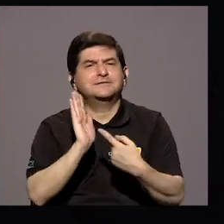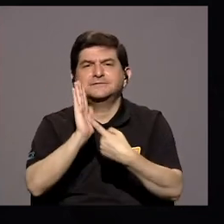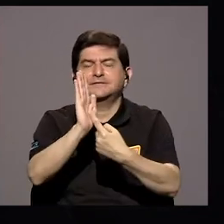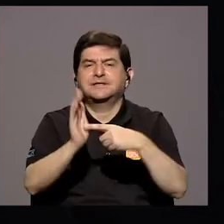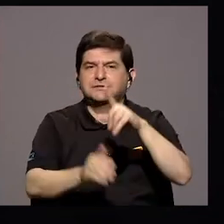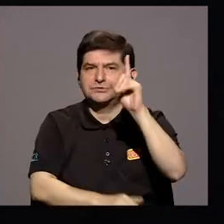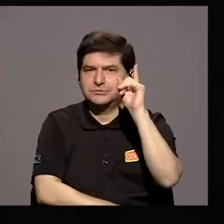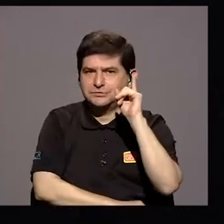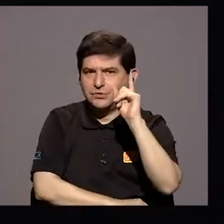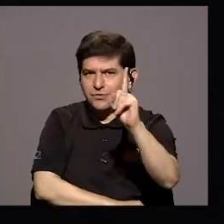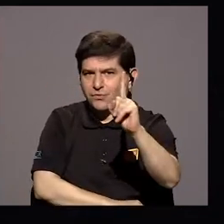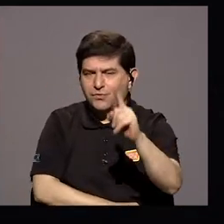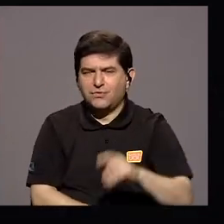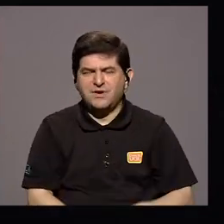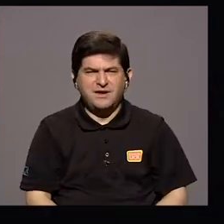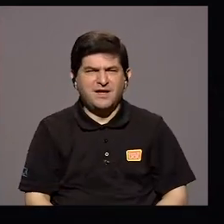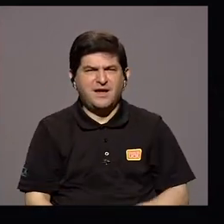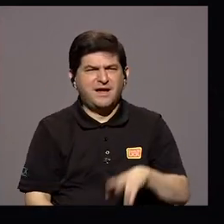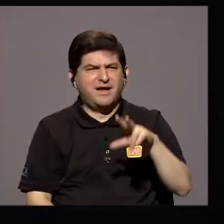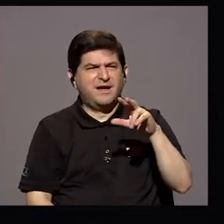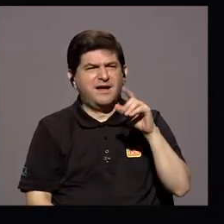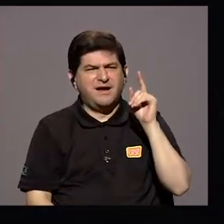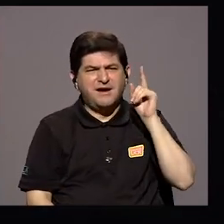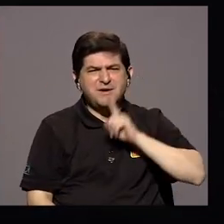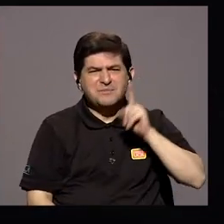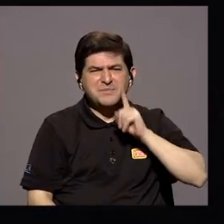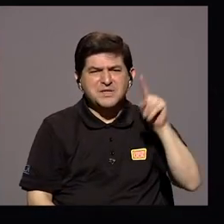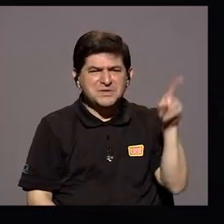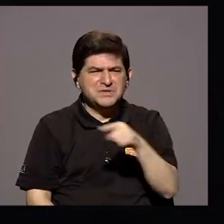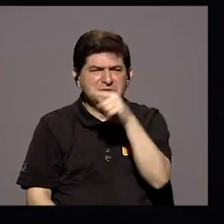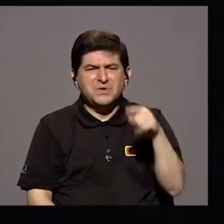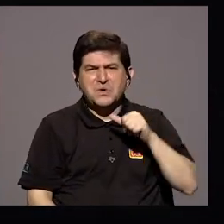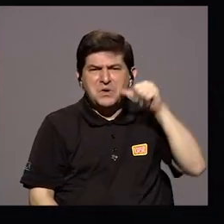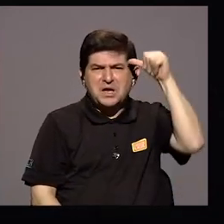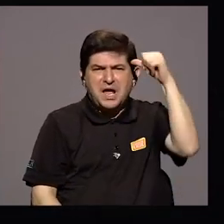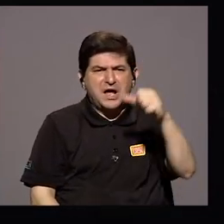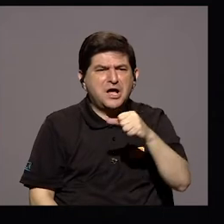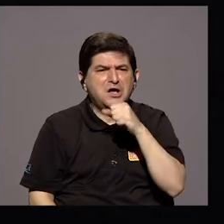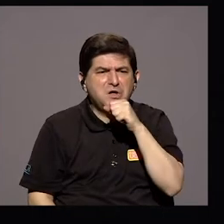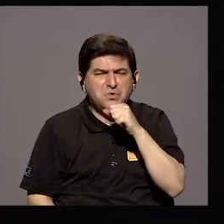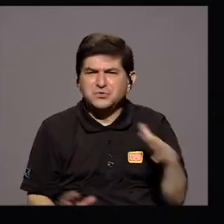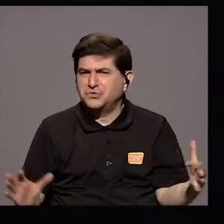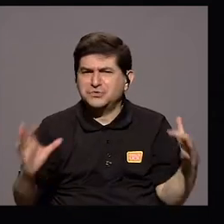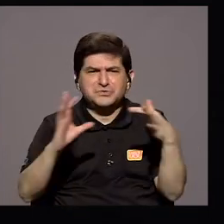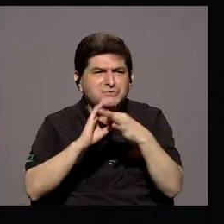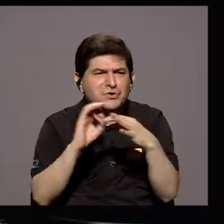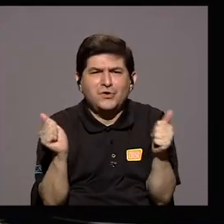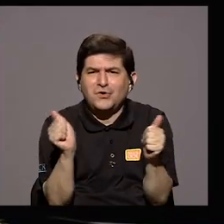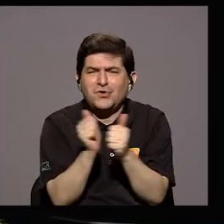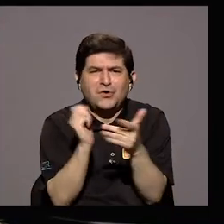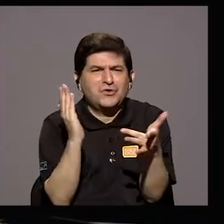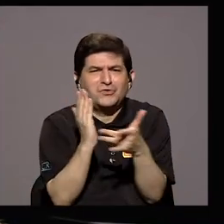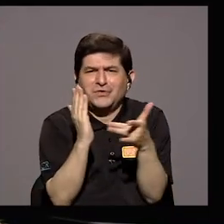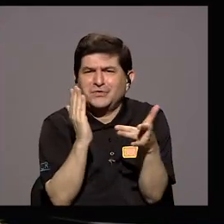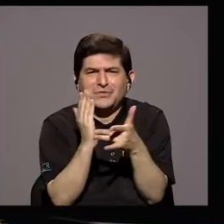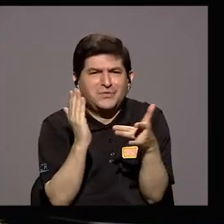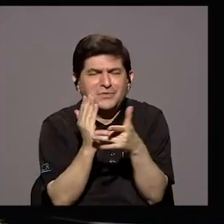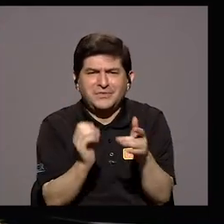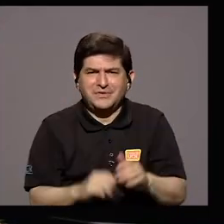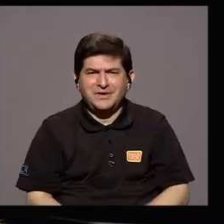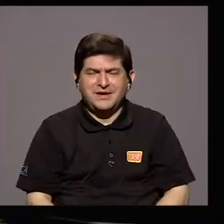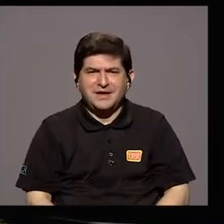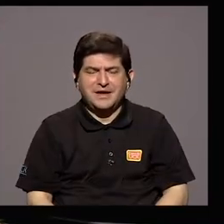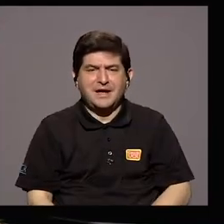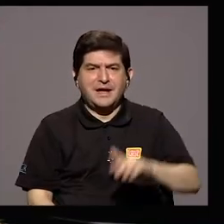señalar Uno, desmitificar, por ejemplo Que las personas adultas mayores No podían relacionarse con la tecnología Como lo hacen